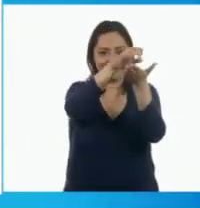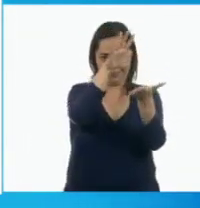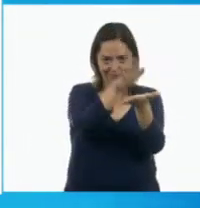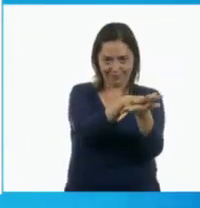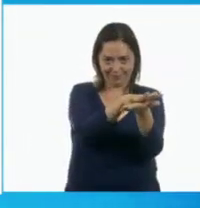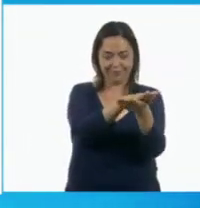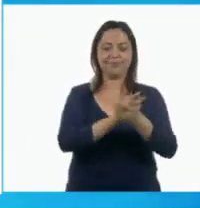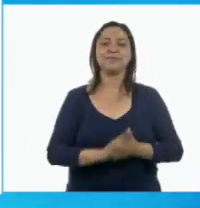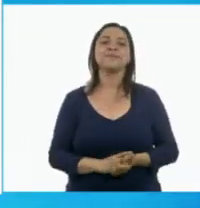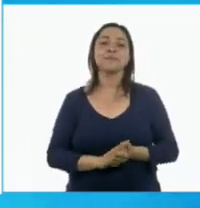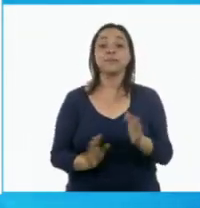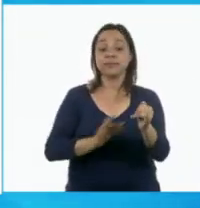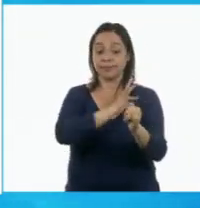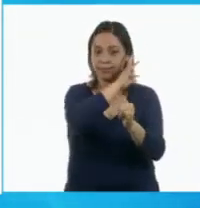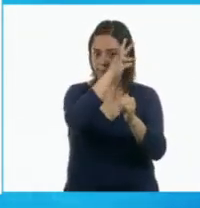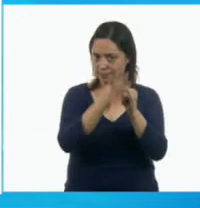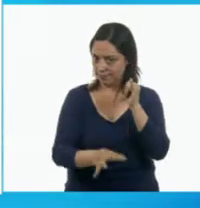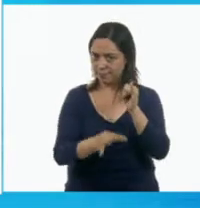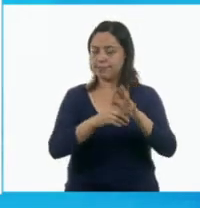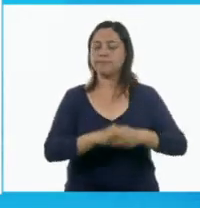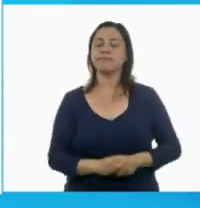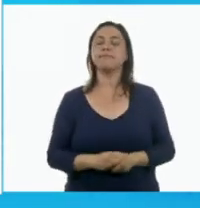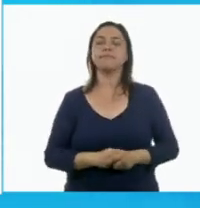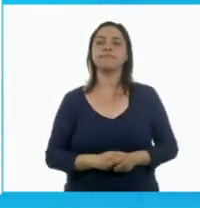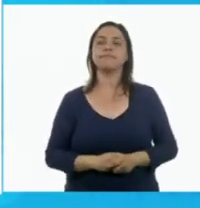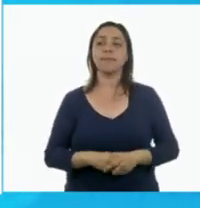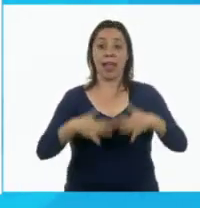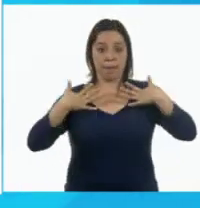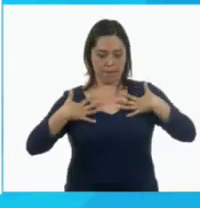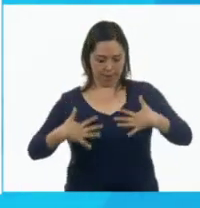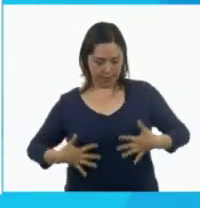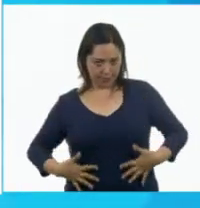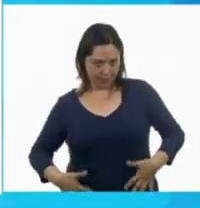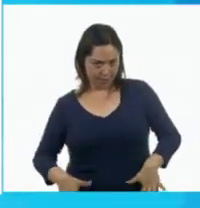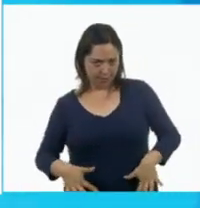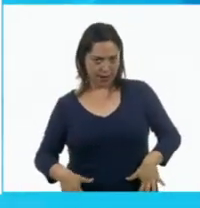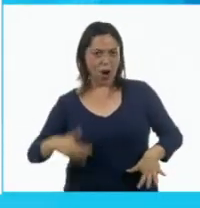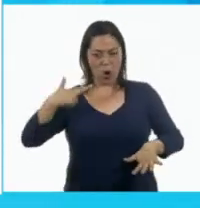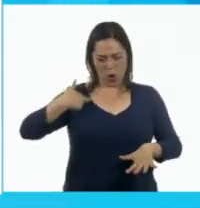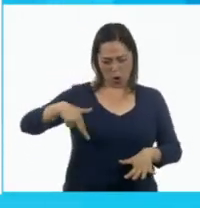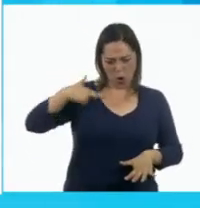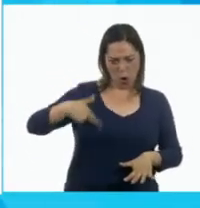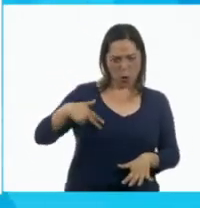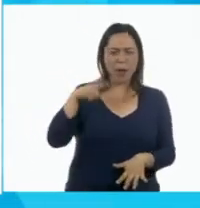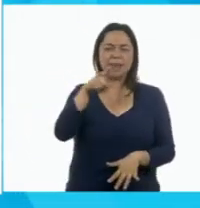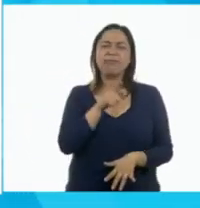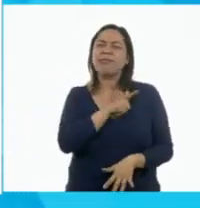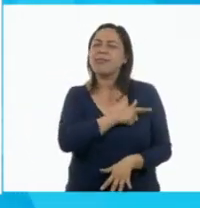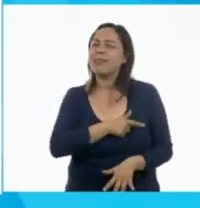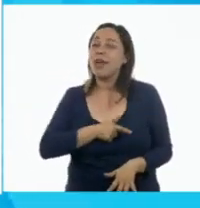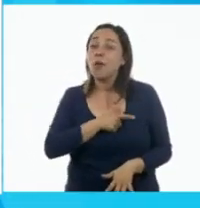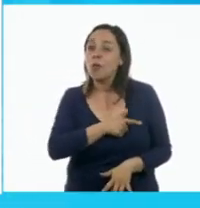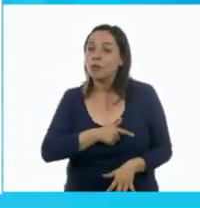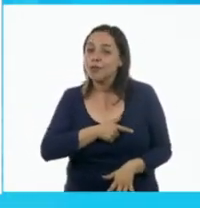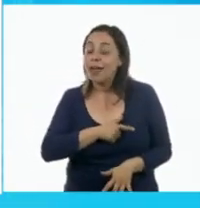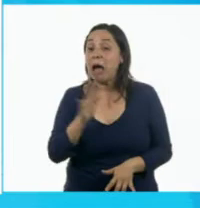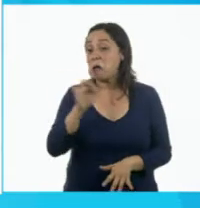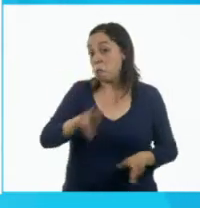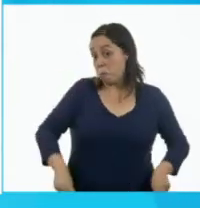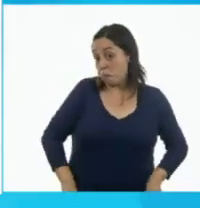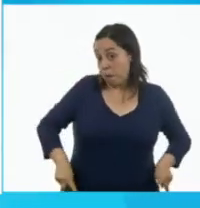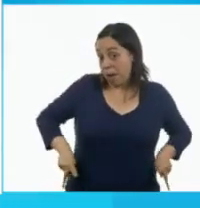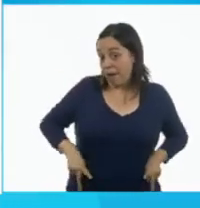Y por último dice, vestir. ¿Qué es lo que más te gusta vestir? Tal vez tengas unos pantalones